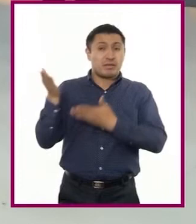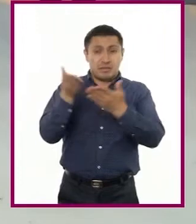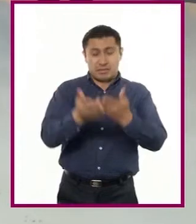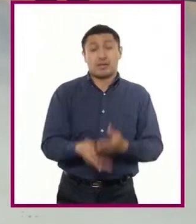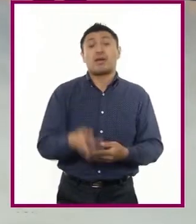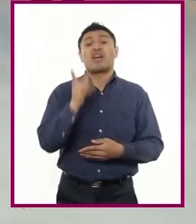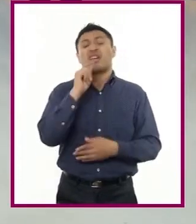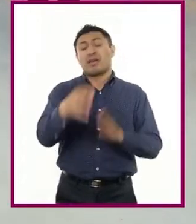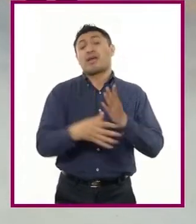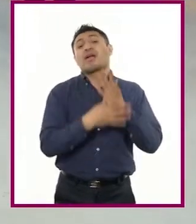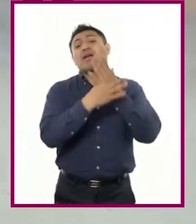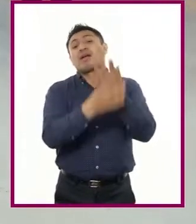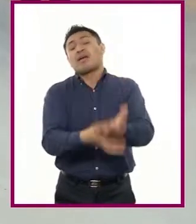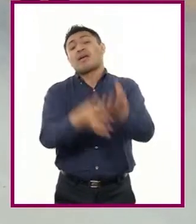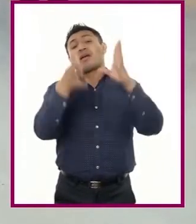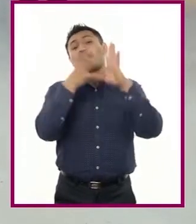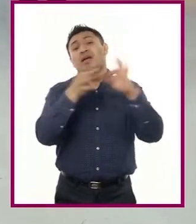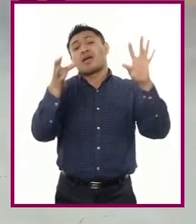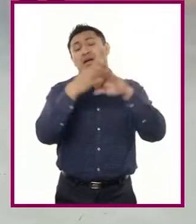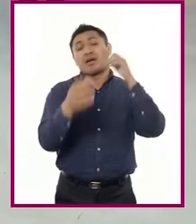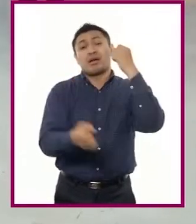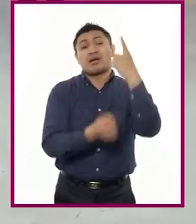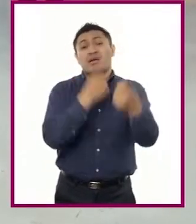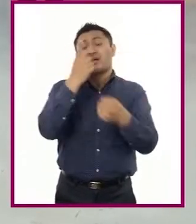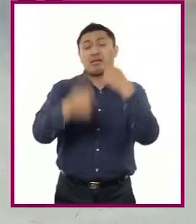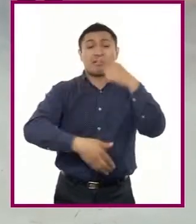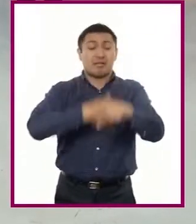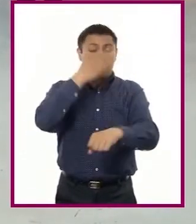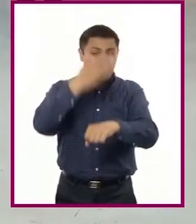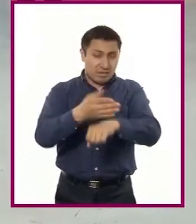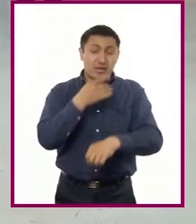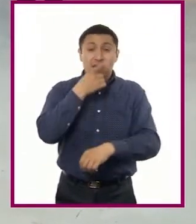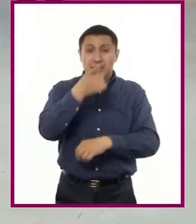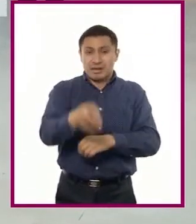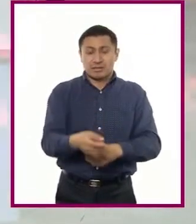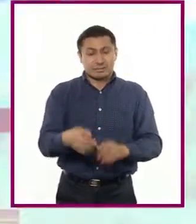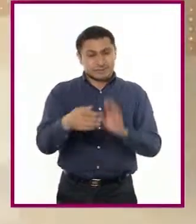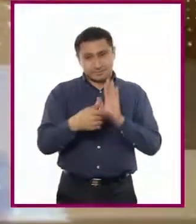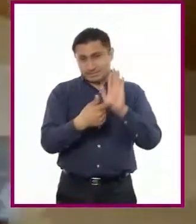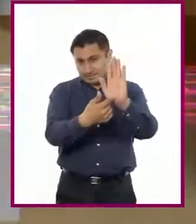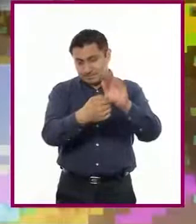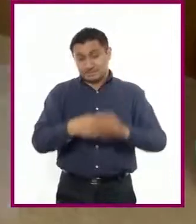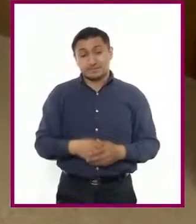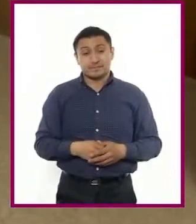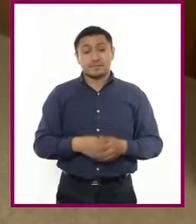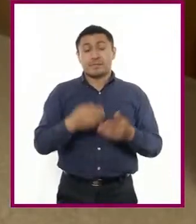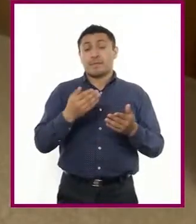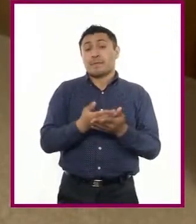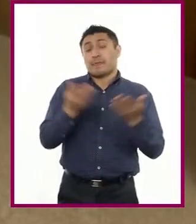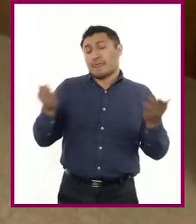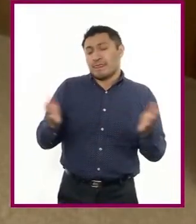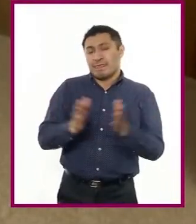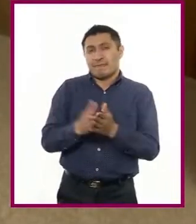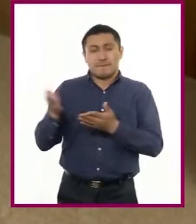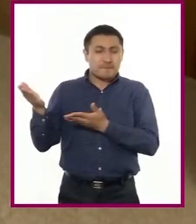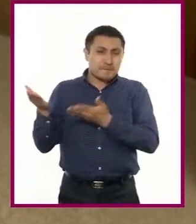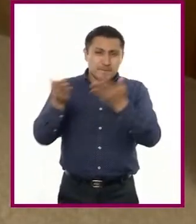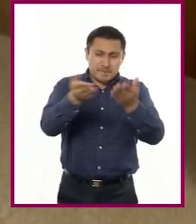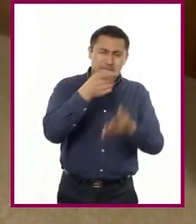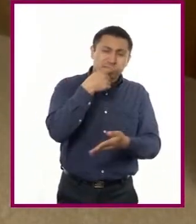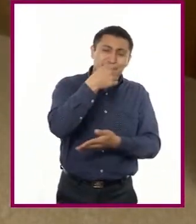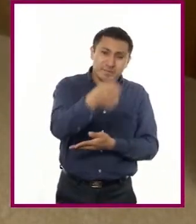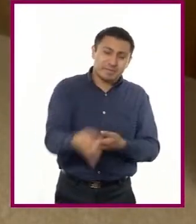refieren algunas de las sanciones que hemos comentado. ¡Corre video! Ahora nos podría usted comentar